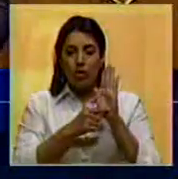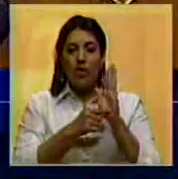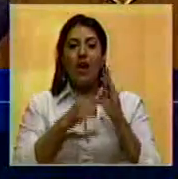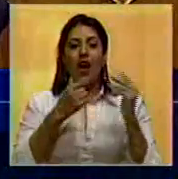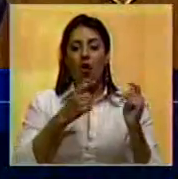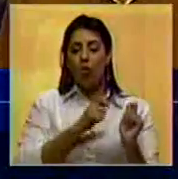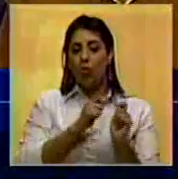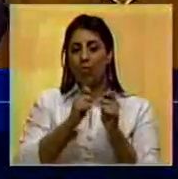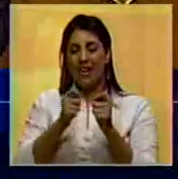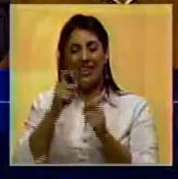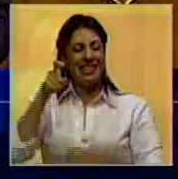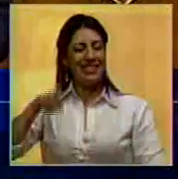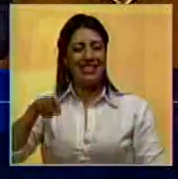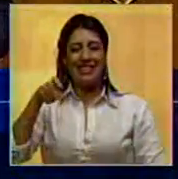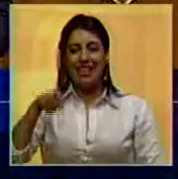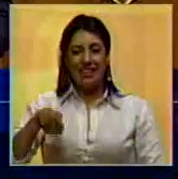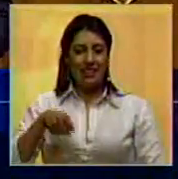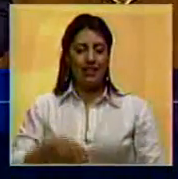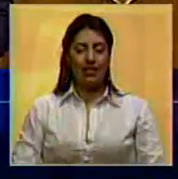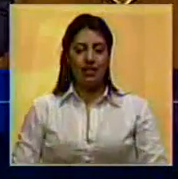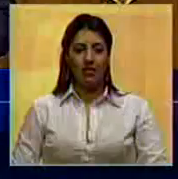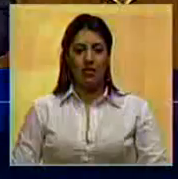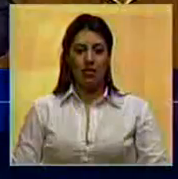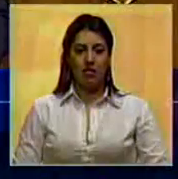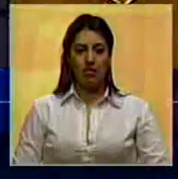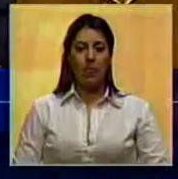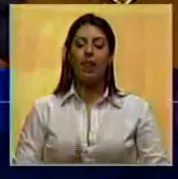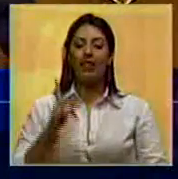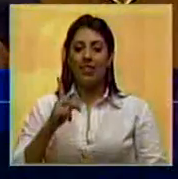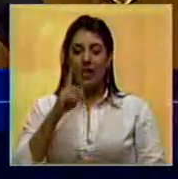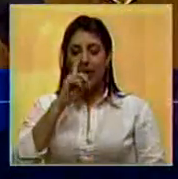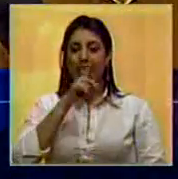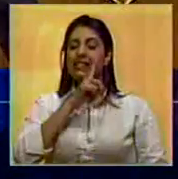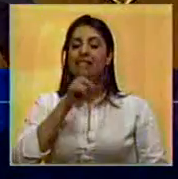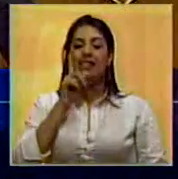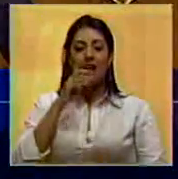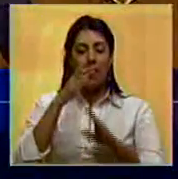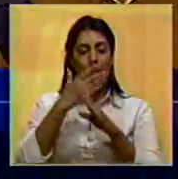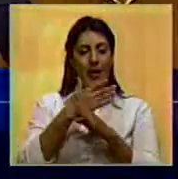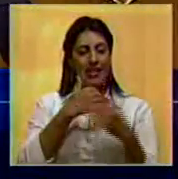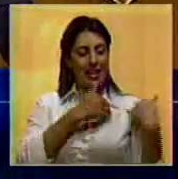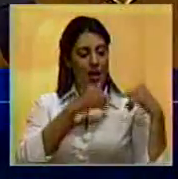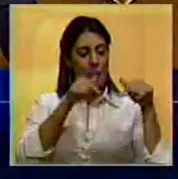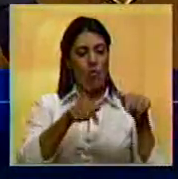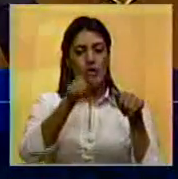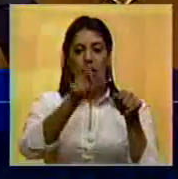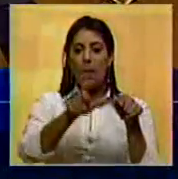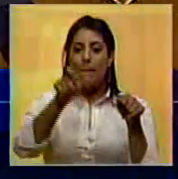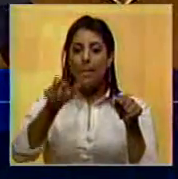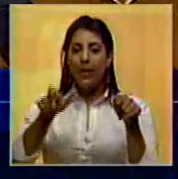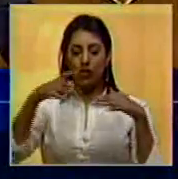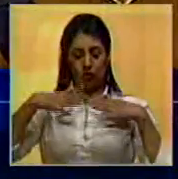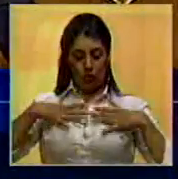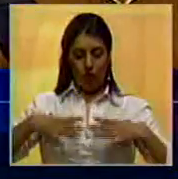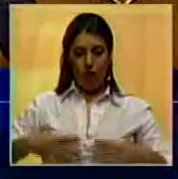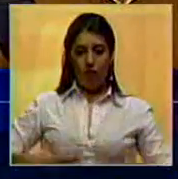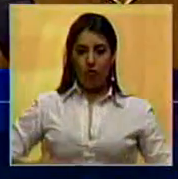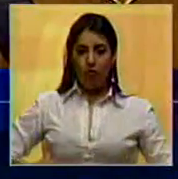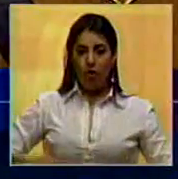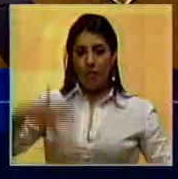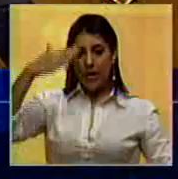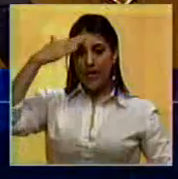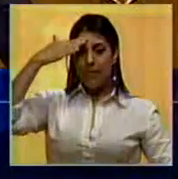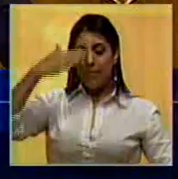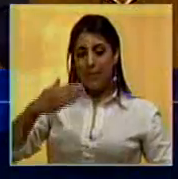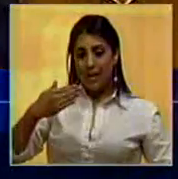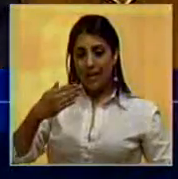pasa necesariamente por el rol que jueguen los ciudadanos de uniforme los